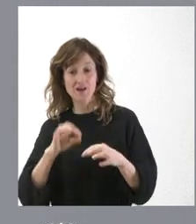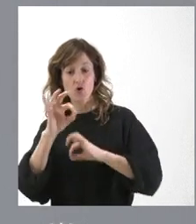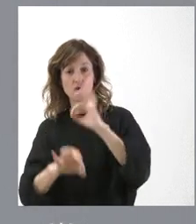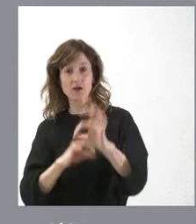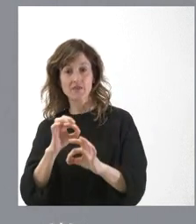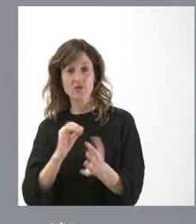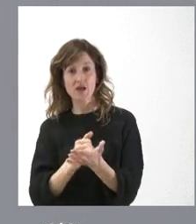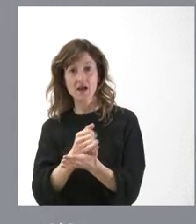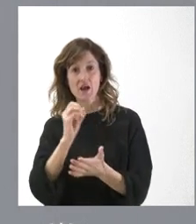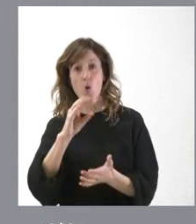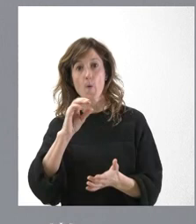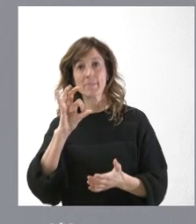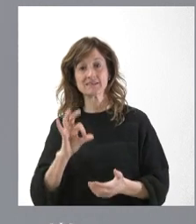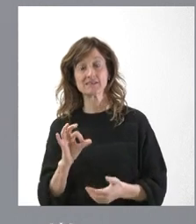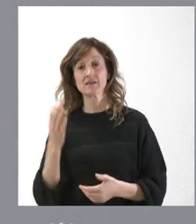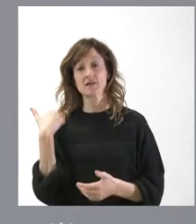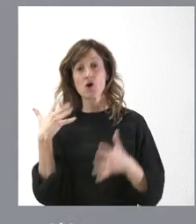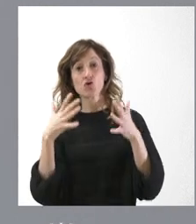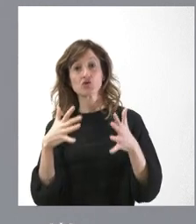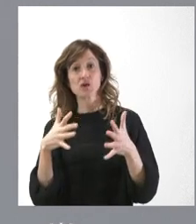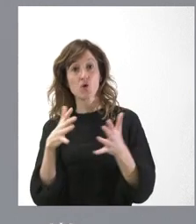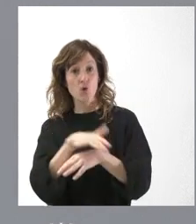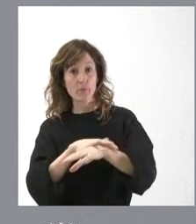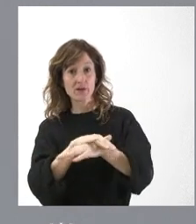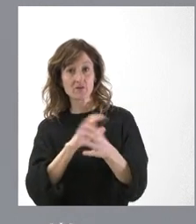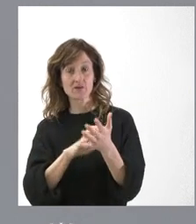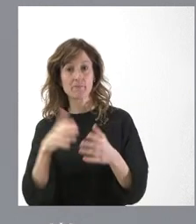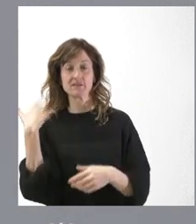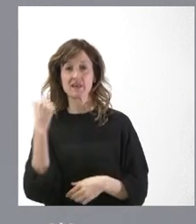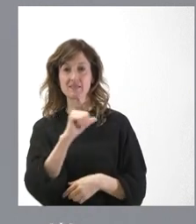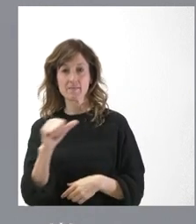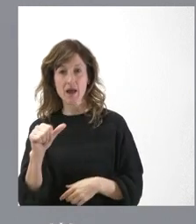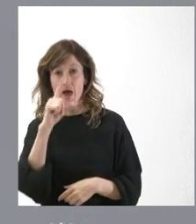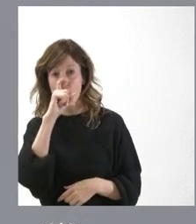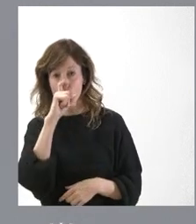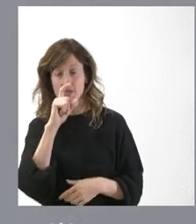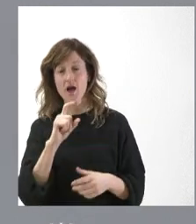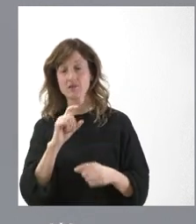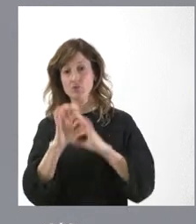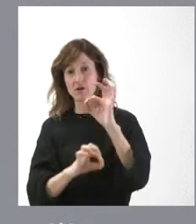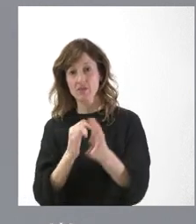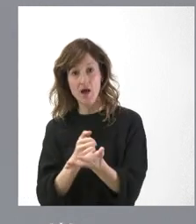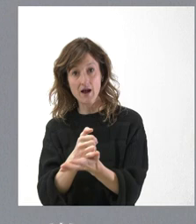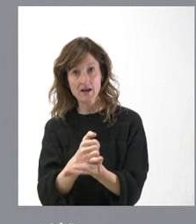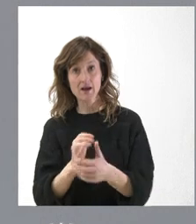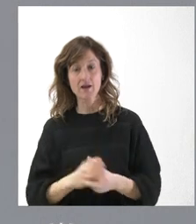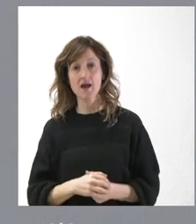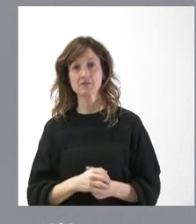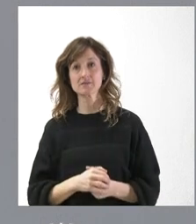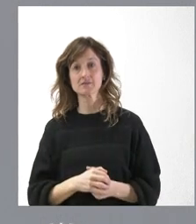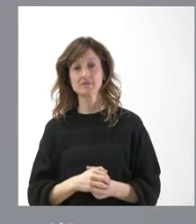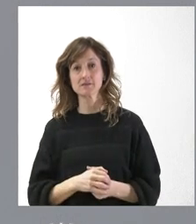las OPAS. Tan es así que en el último Consejo de Gobierno de Castilla y León, la semana pasada, recordarán ustedes que las organizaciones agrarias las